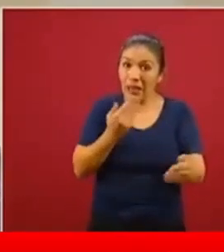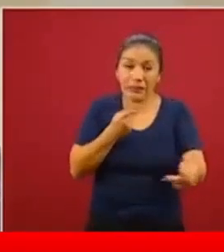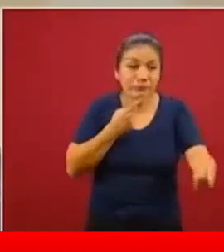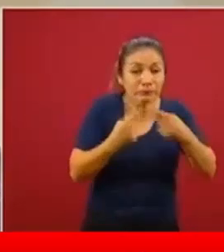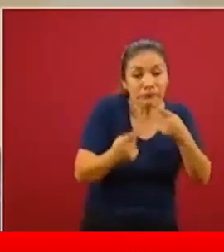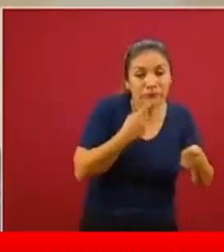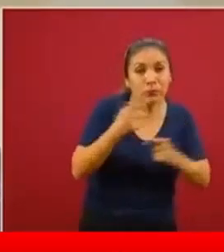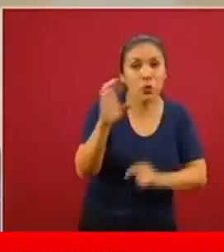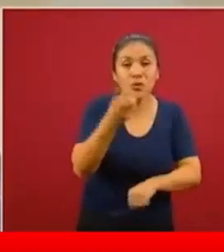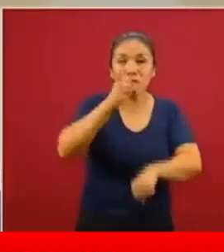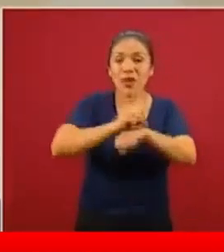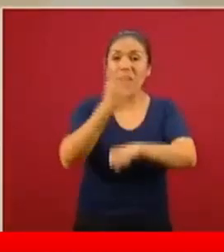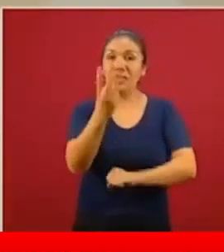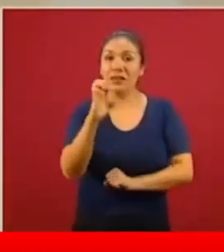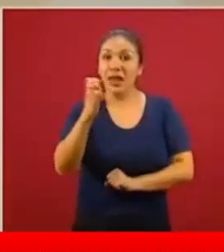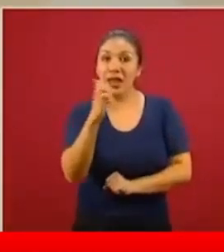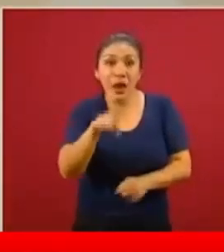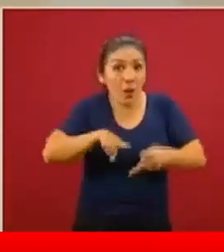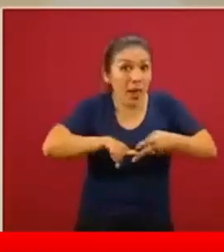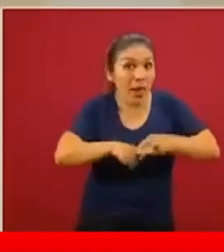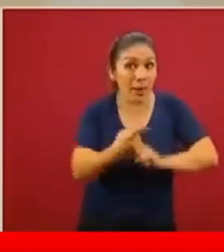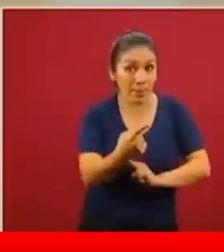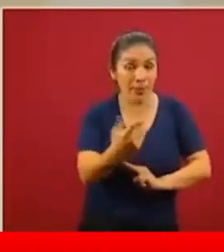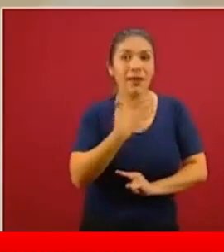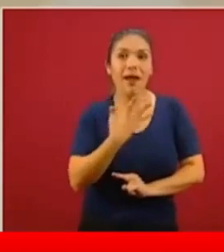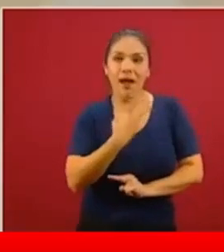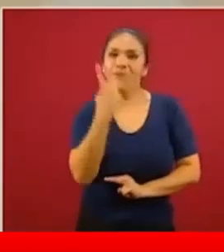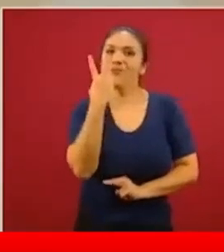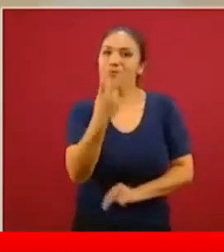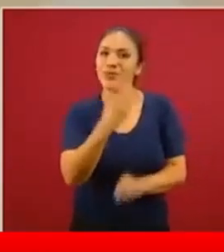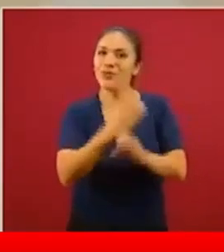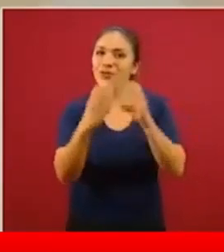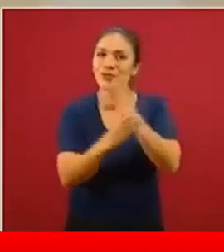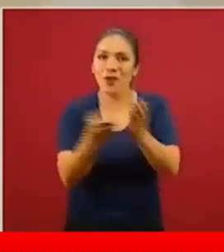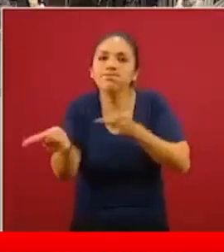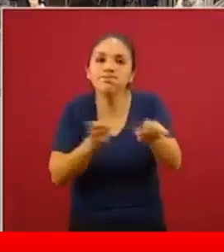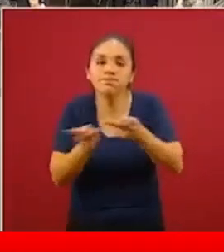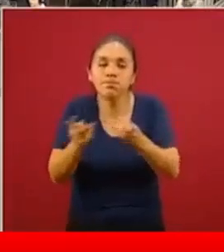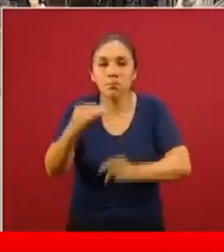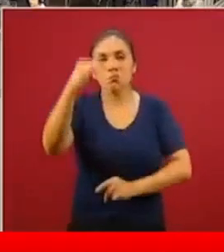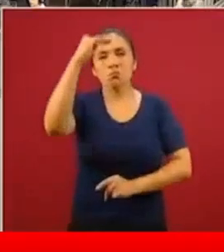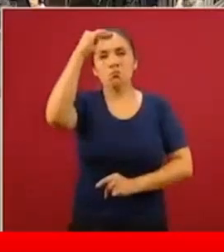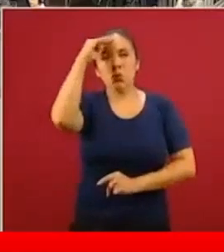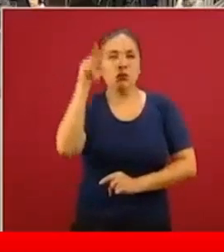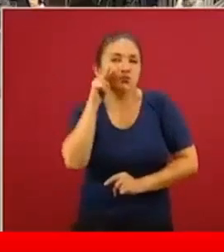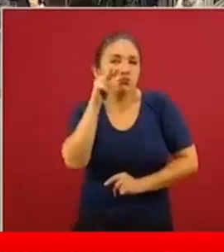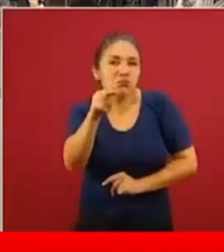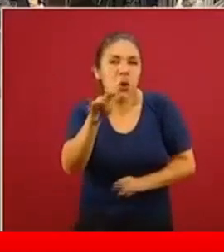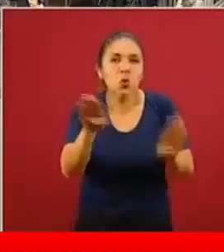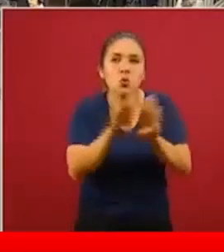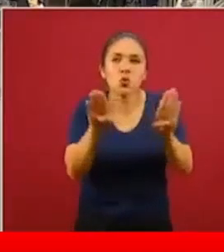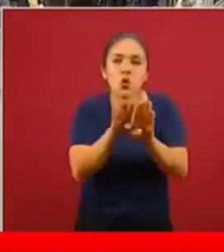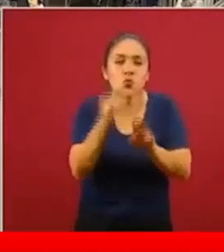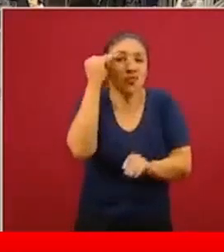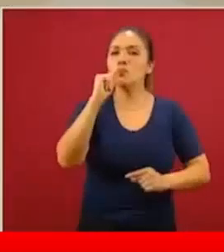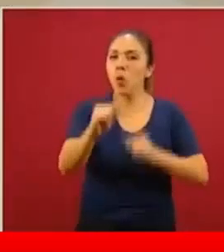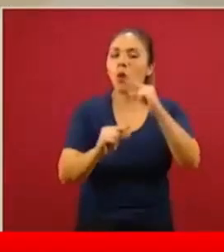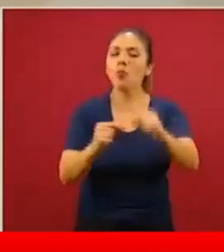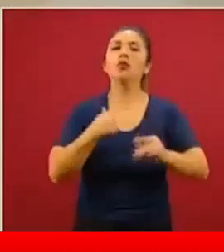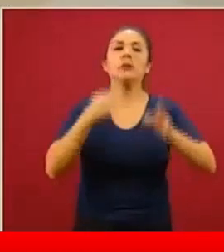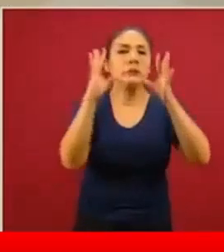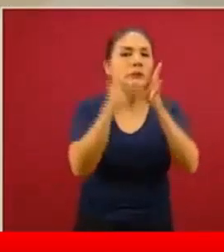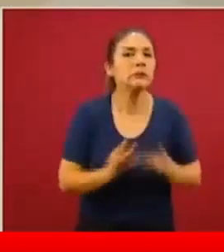de enero, cuando empezó, tenemos estos dos elementos por considerar. Vamos a ir dejando claro